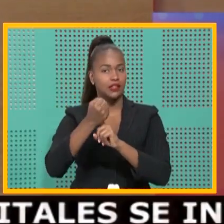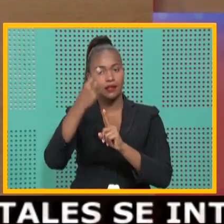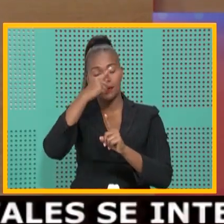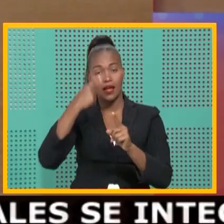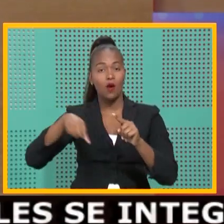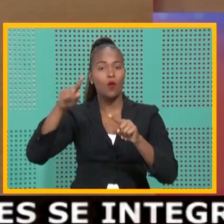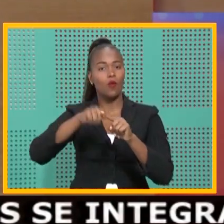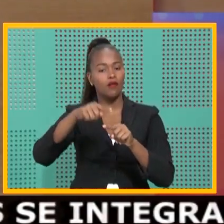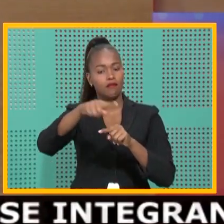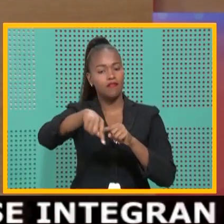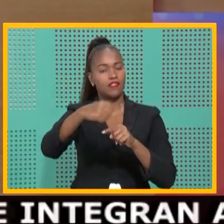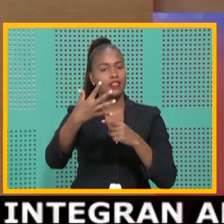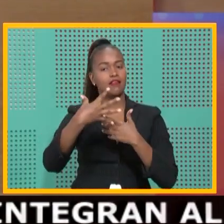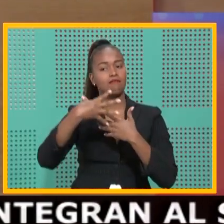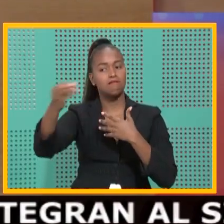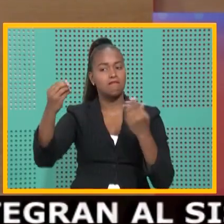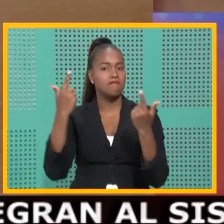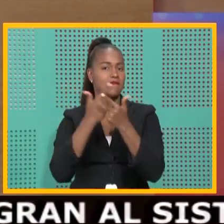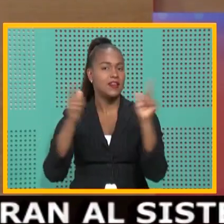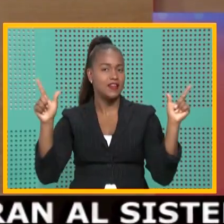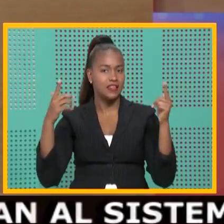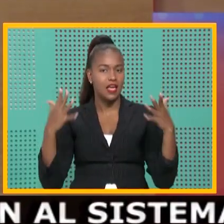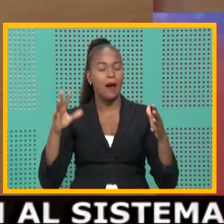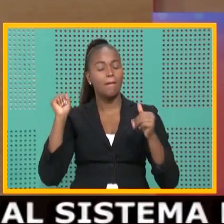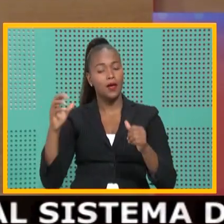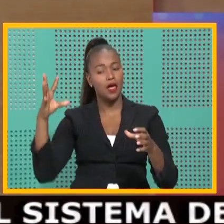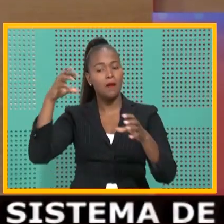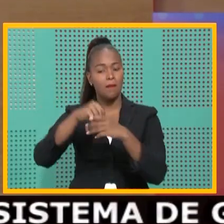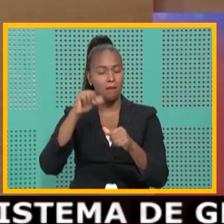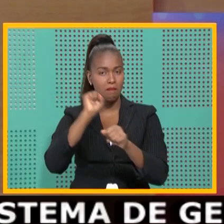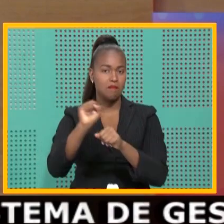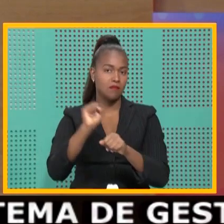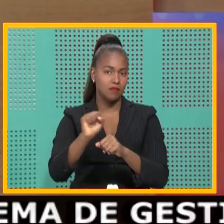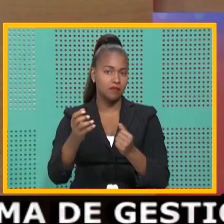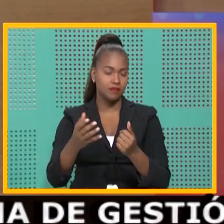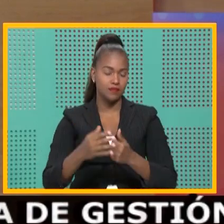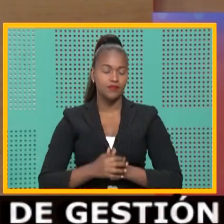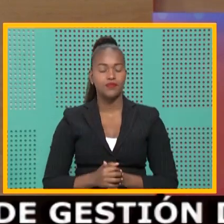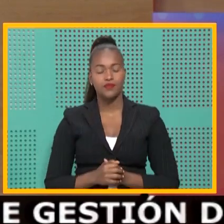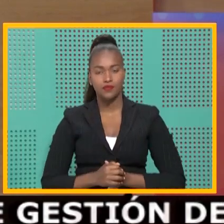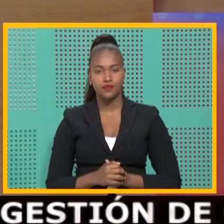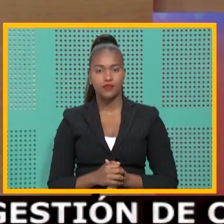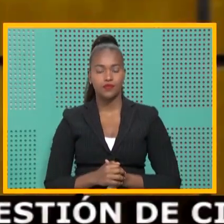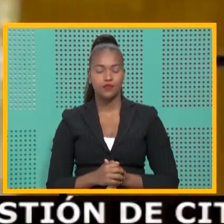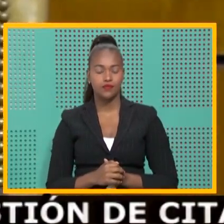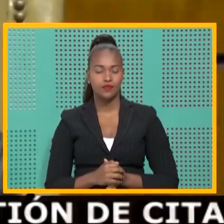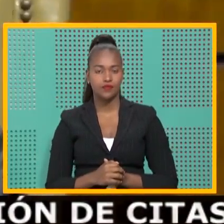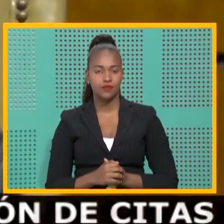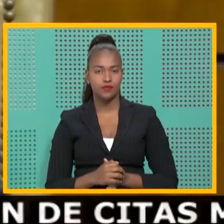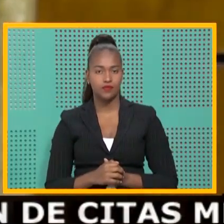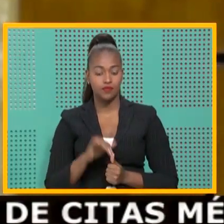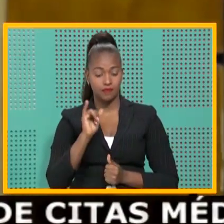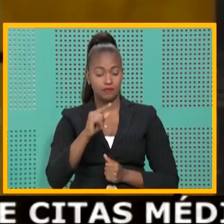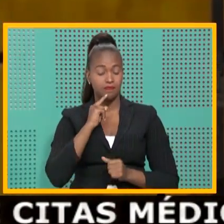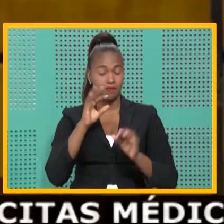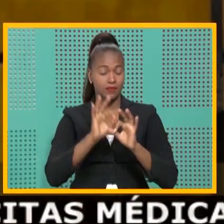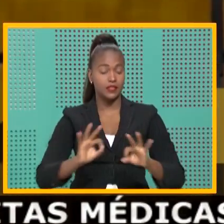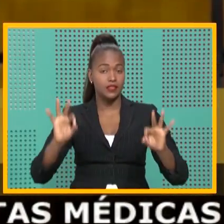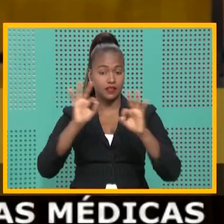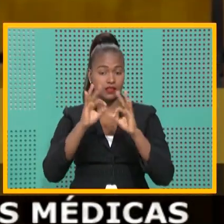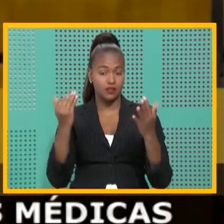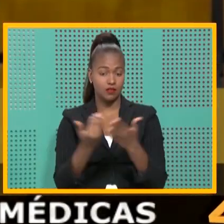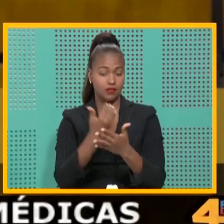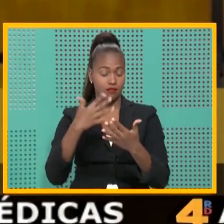cuando tengan su libertad puedan reinsertarse al mercado laboral. Contamos más. El componente fundamental del nuevo modelo